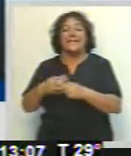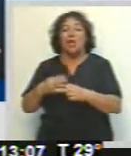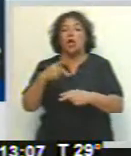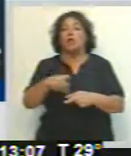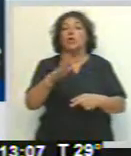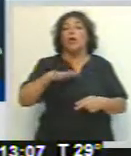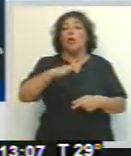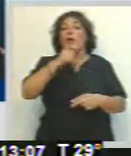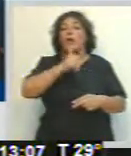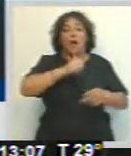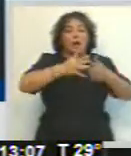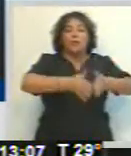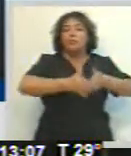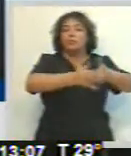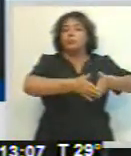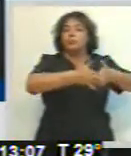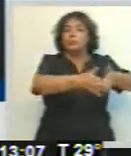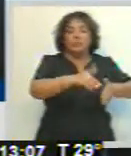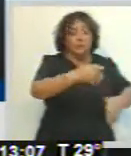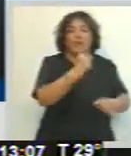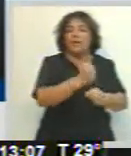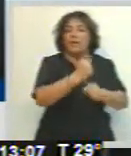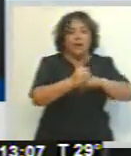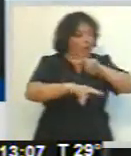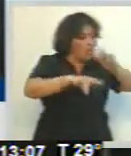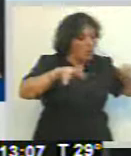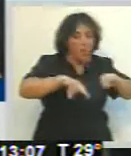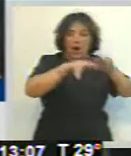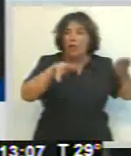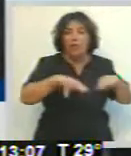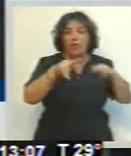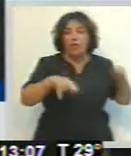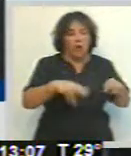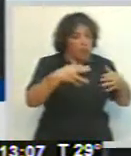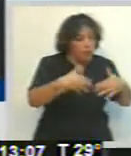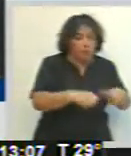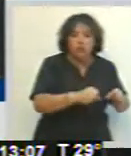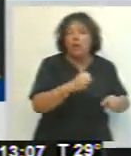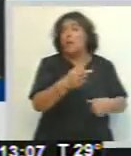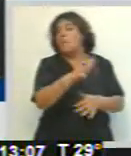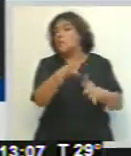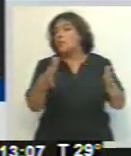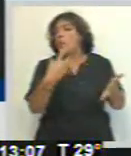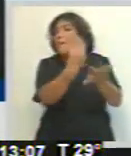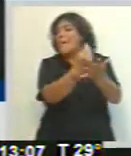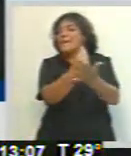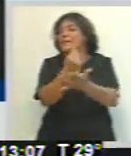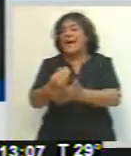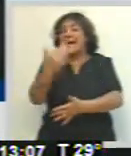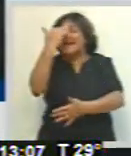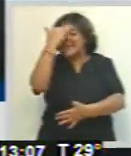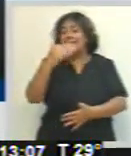Lacustre y Plurial del Río Bermejo, se encuentran abocados a la búsqueda del mismo, participan aproximadamente 15 efectivos